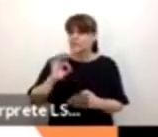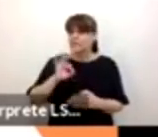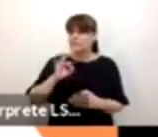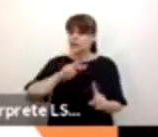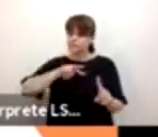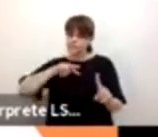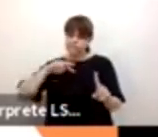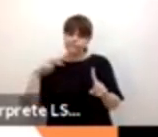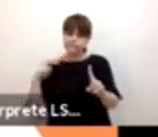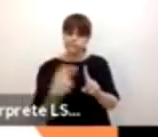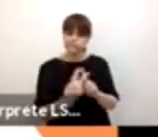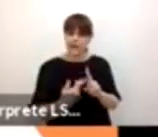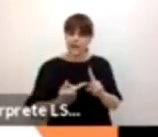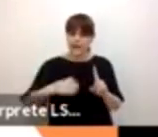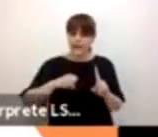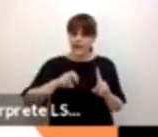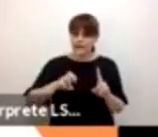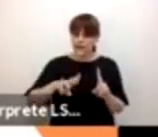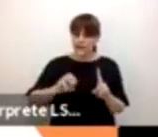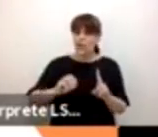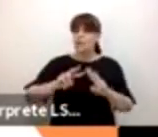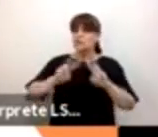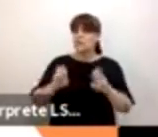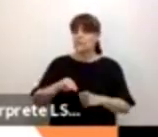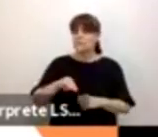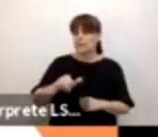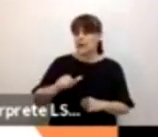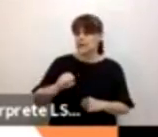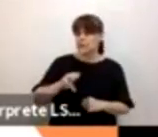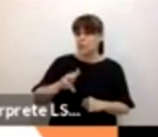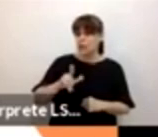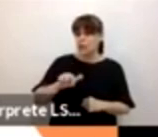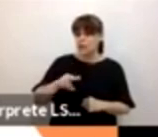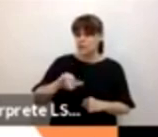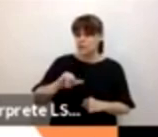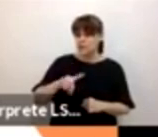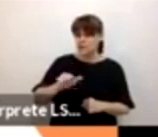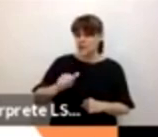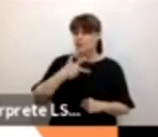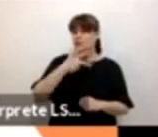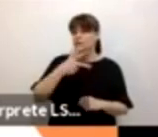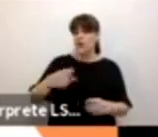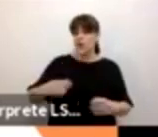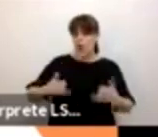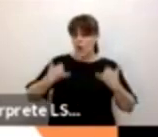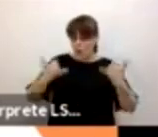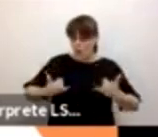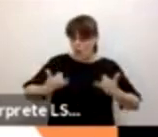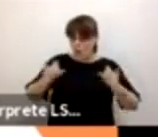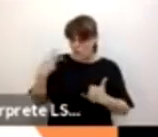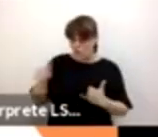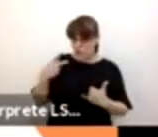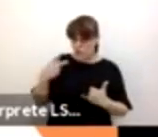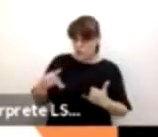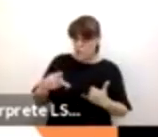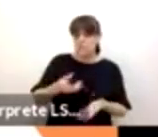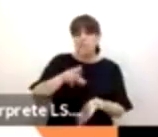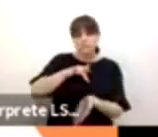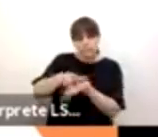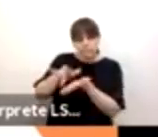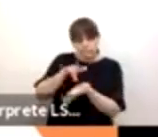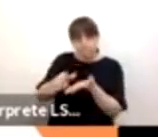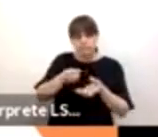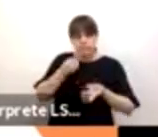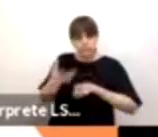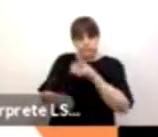enfoque de masculinidades con las poblaciones jóvenes podemos ayudar a contribuir no solo a erradicar las violencias de género